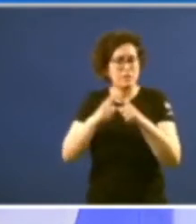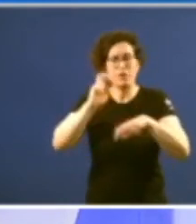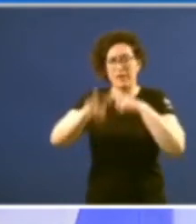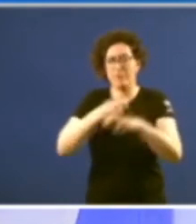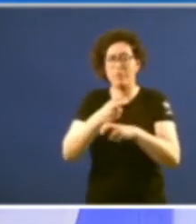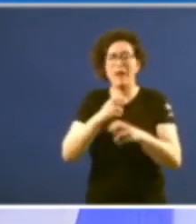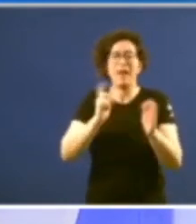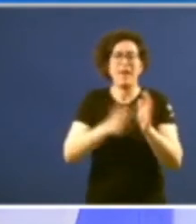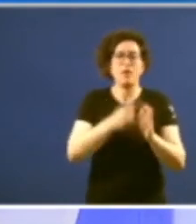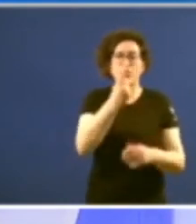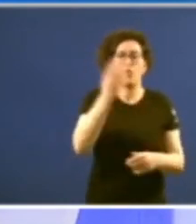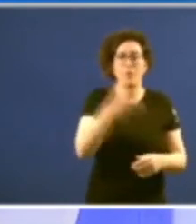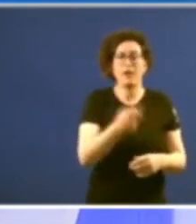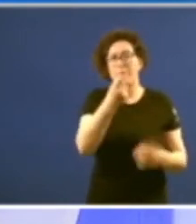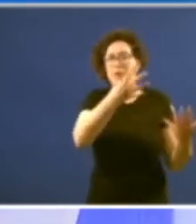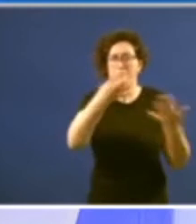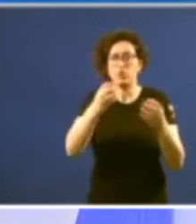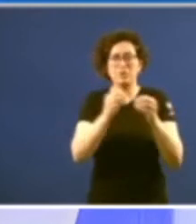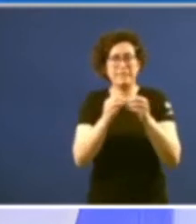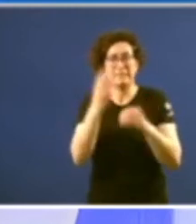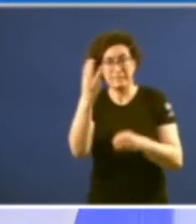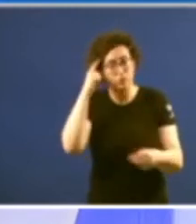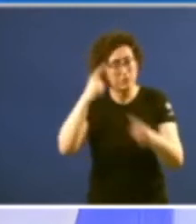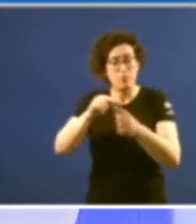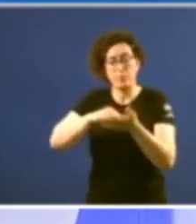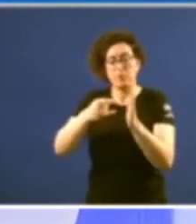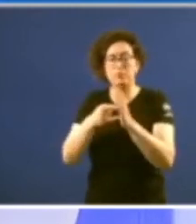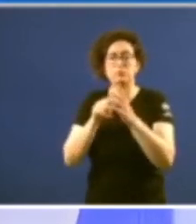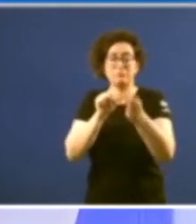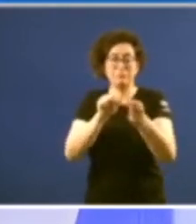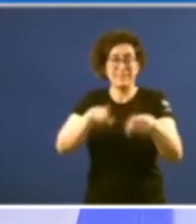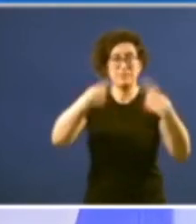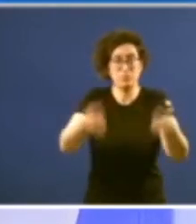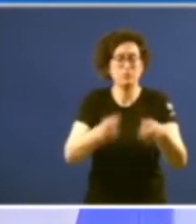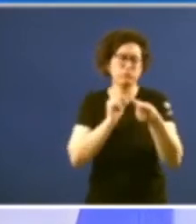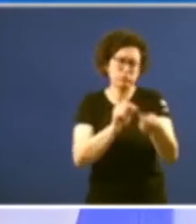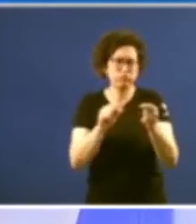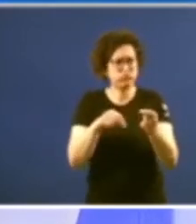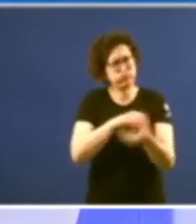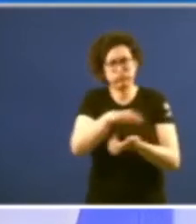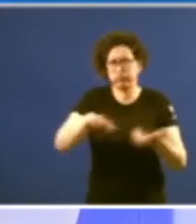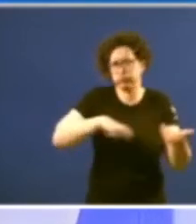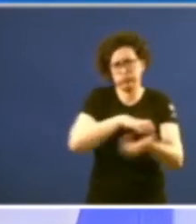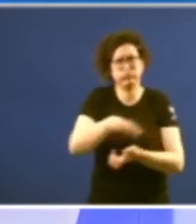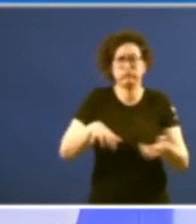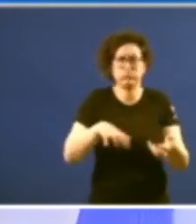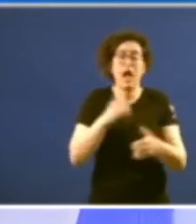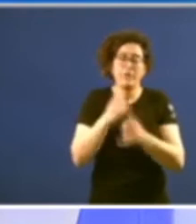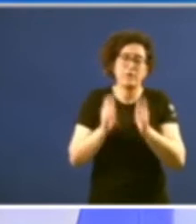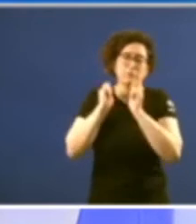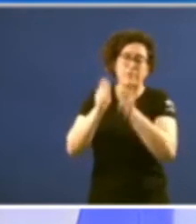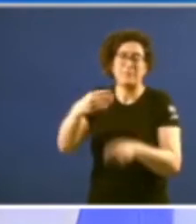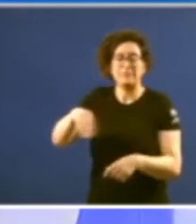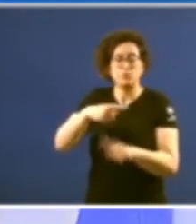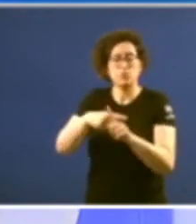lei un barra 1983 proxecto que tras un debate parlamentario moi controvertido e asignaba ao presidente da